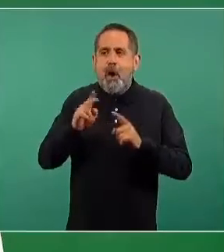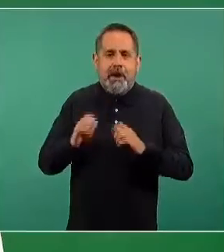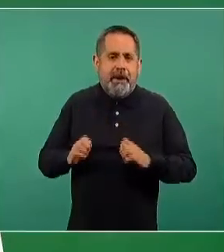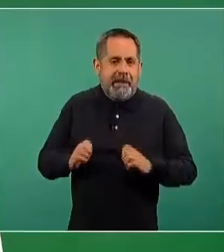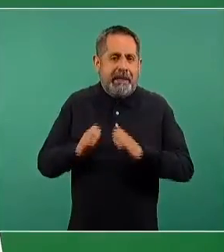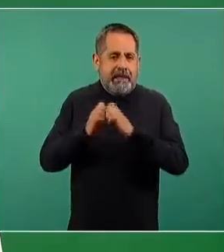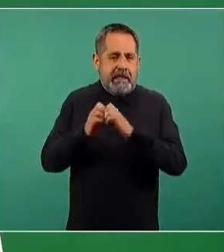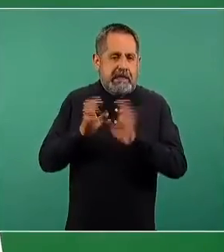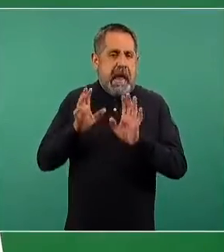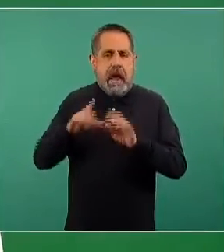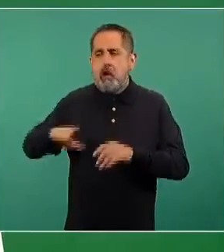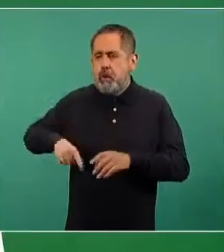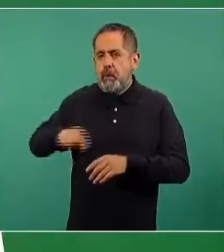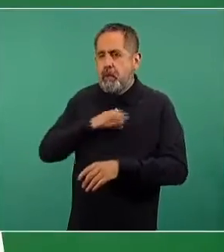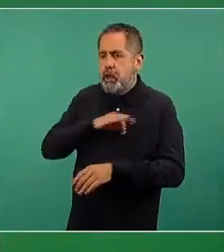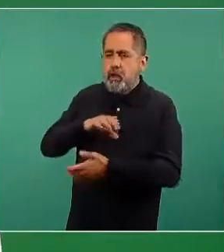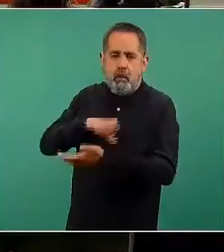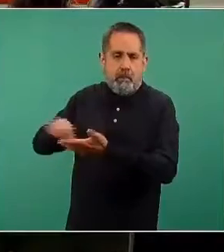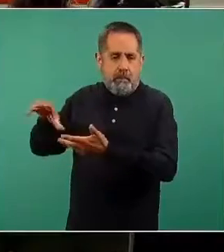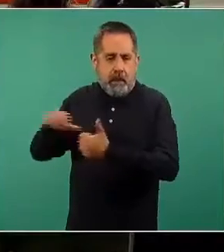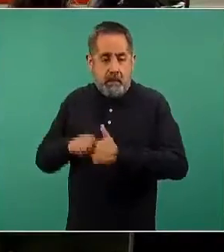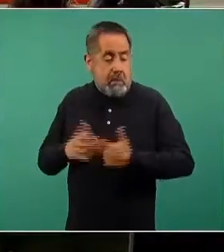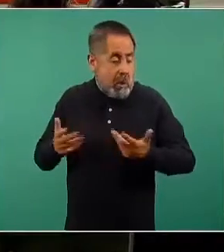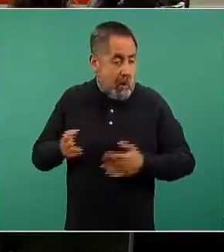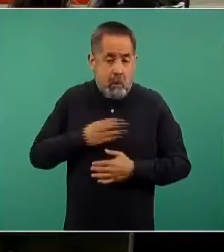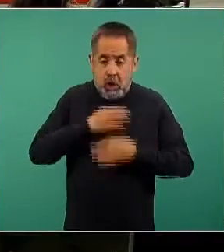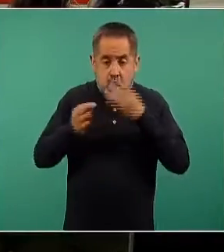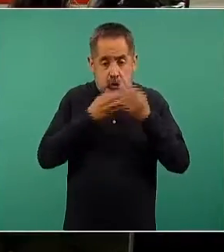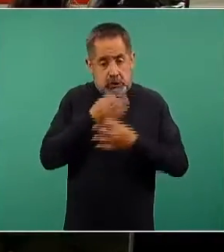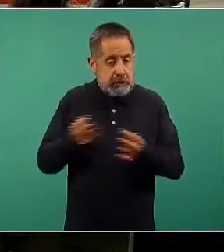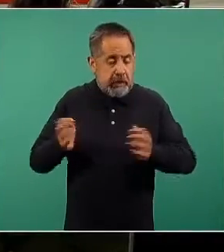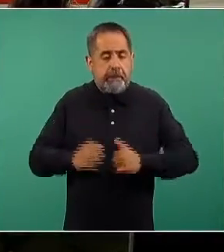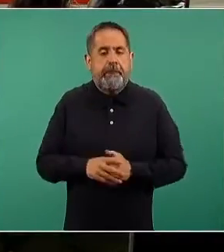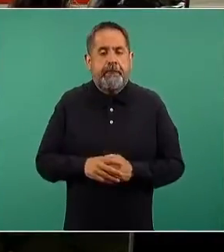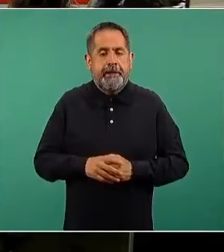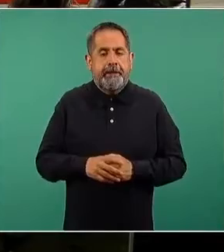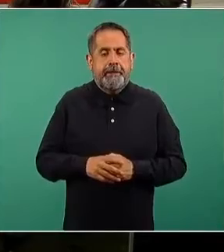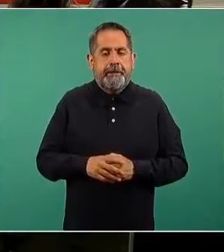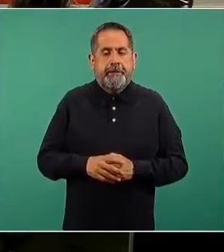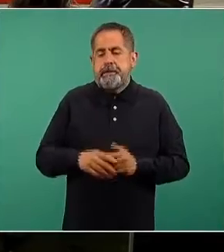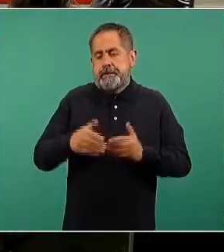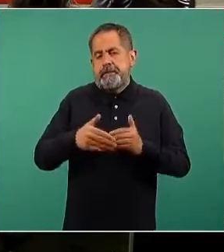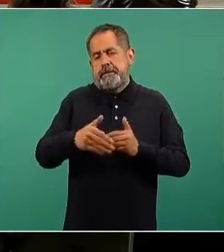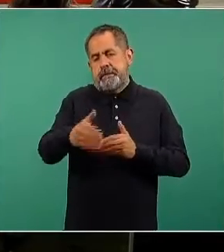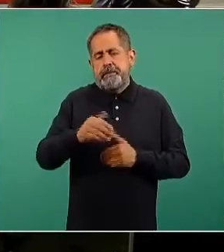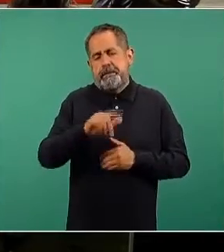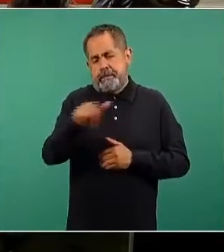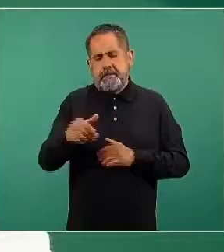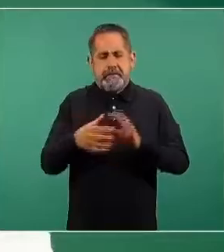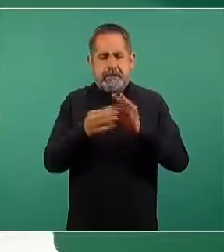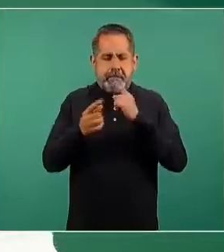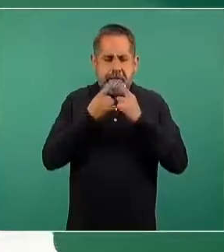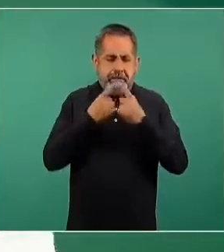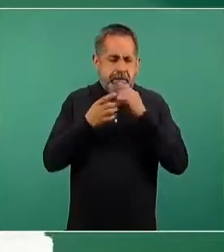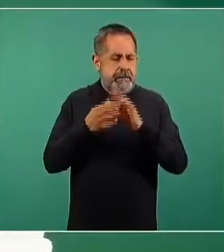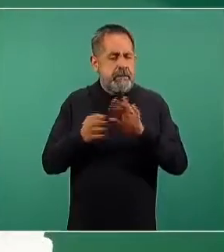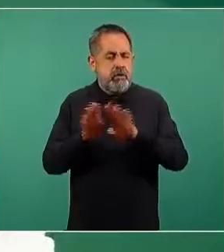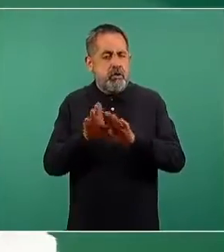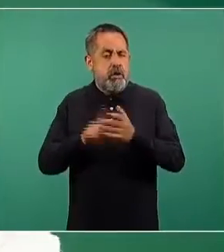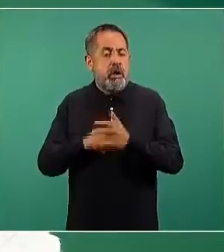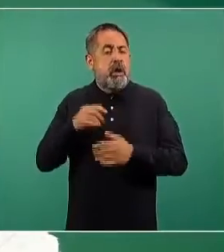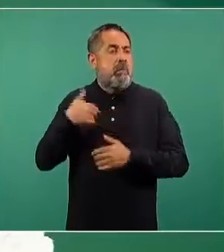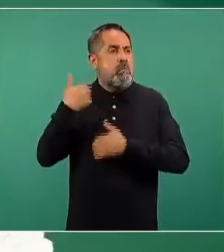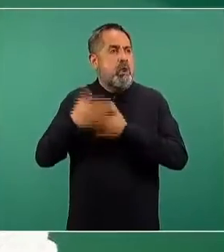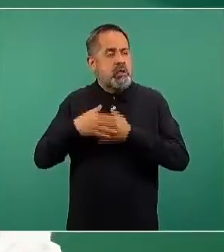vacunación contra COVID. Pero es una muy buena noticia. En adelante ya comentaremos si es que el